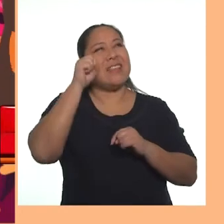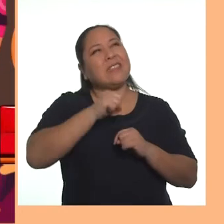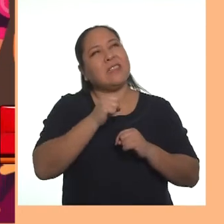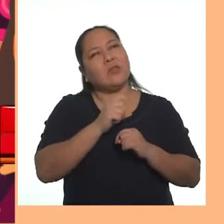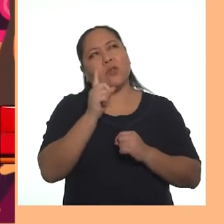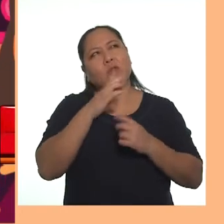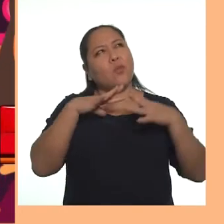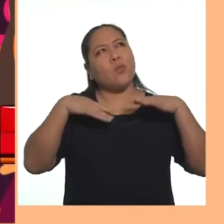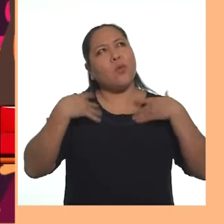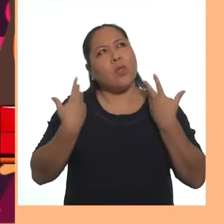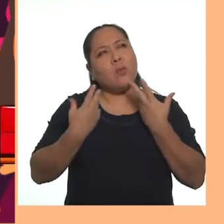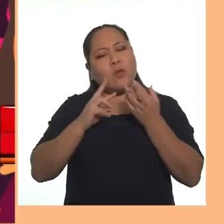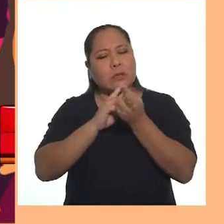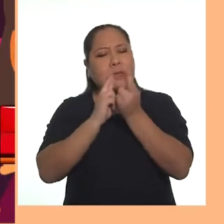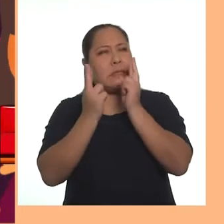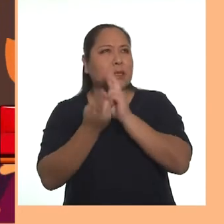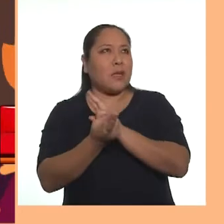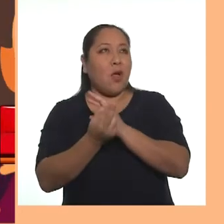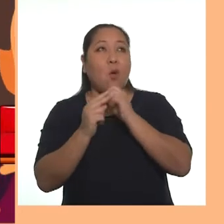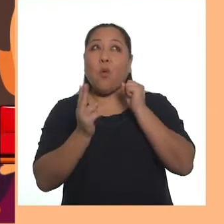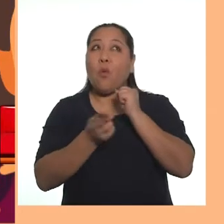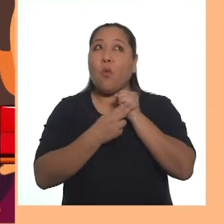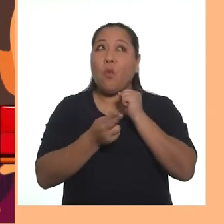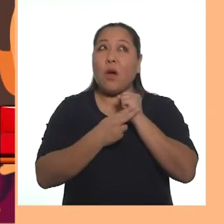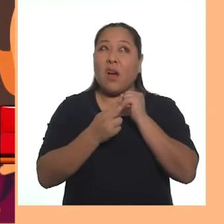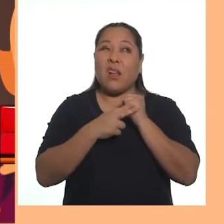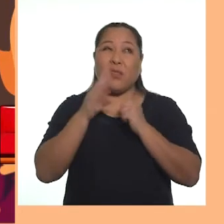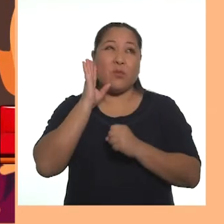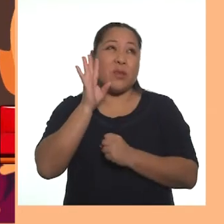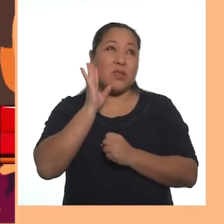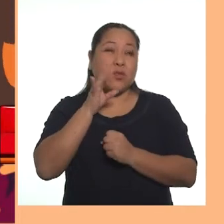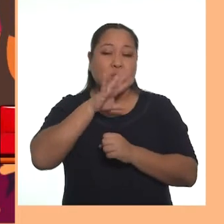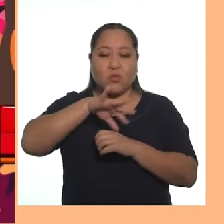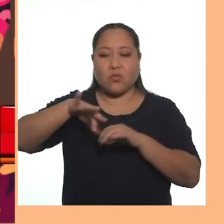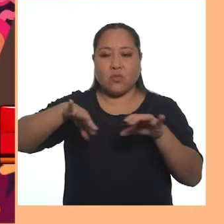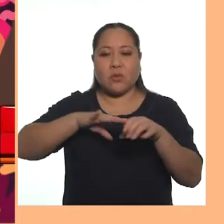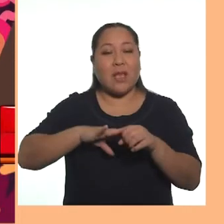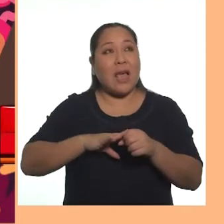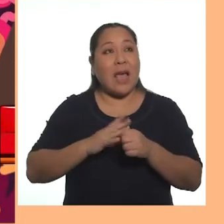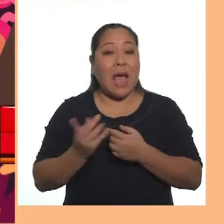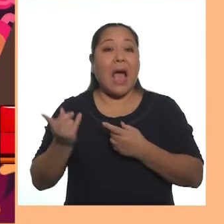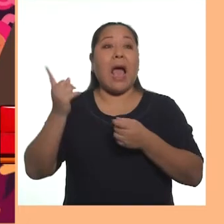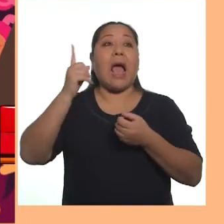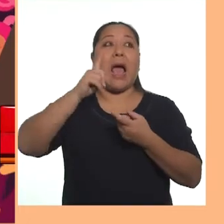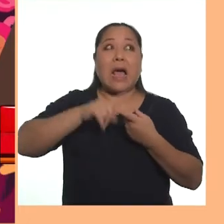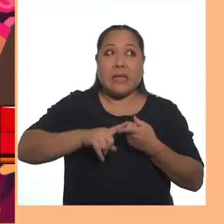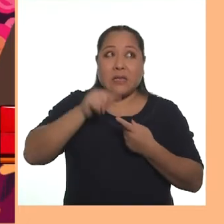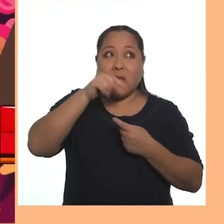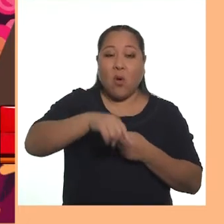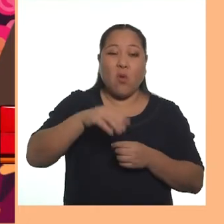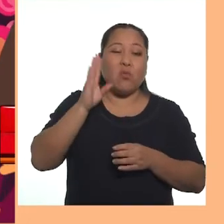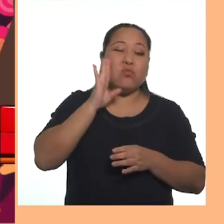sobre todo si no podemos reciclar guardemos nuestros desperdicios hasta llegar a un basurero